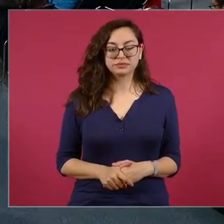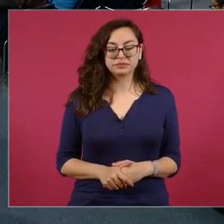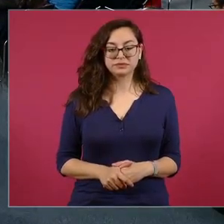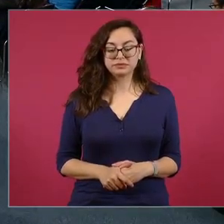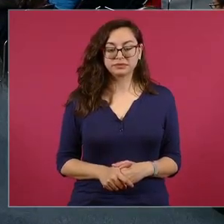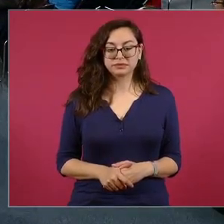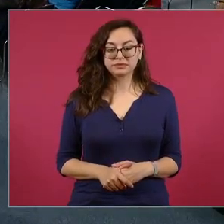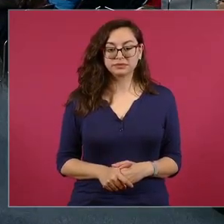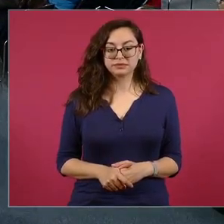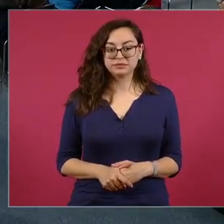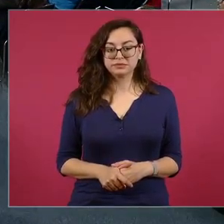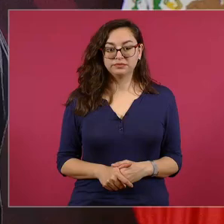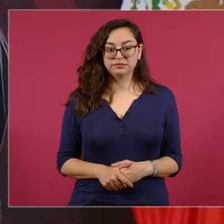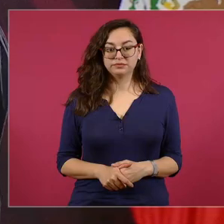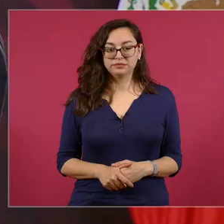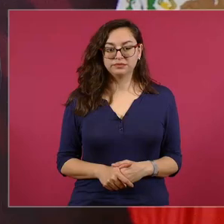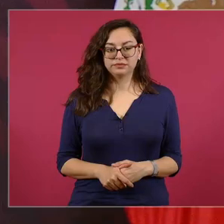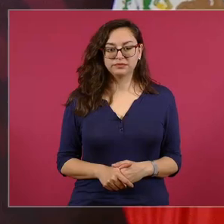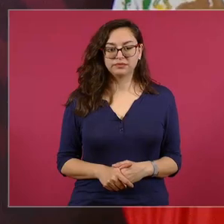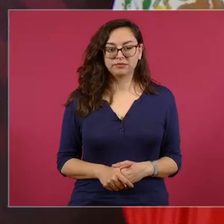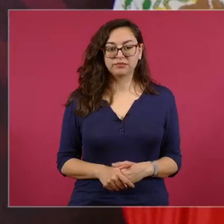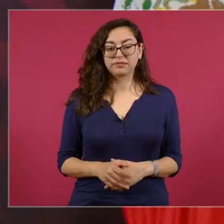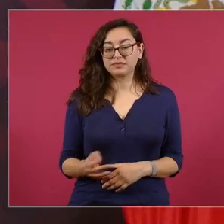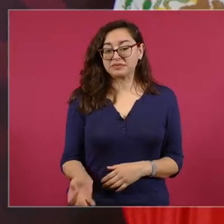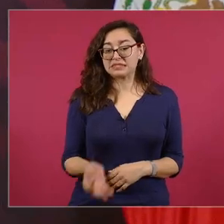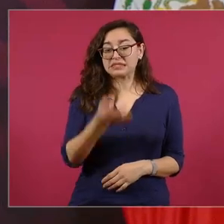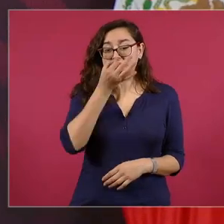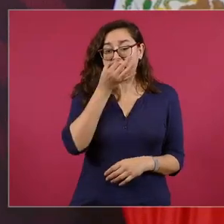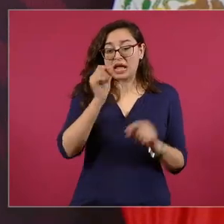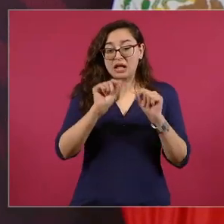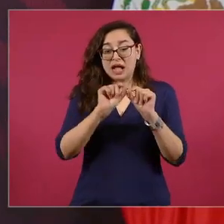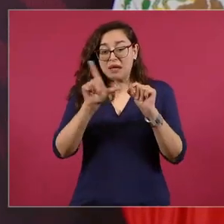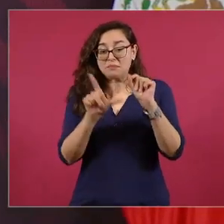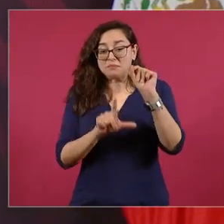está por morir la República Mexicana